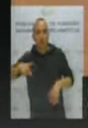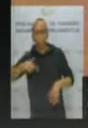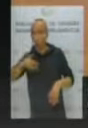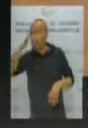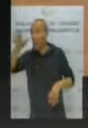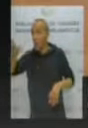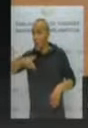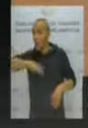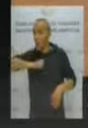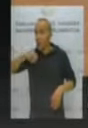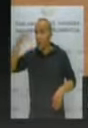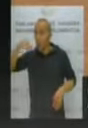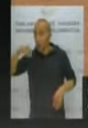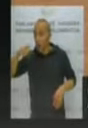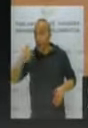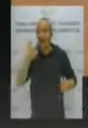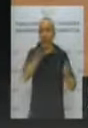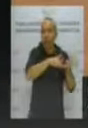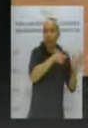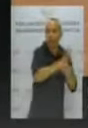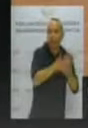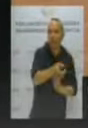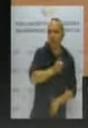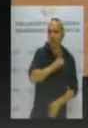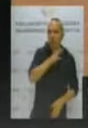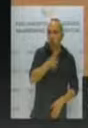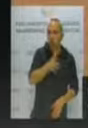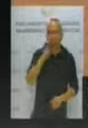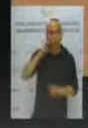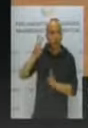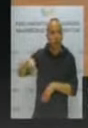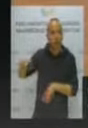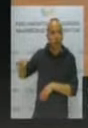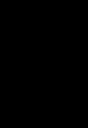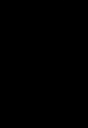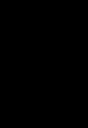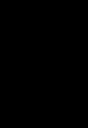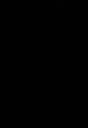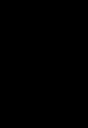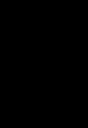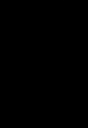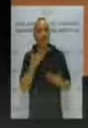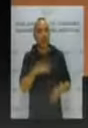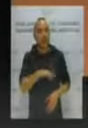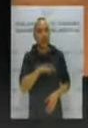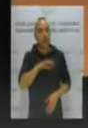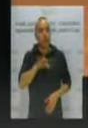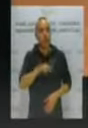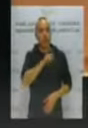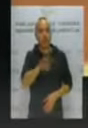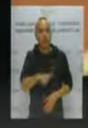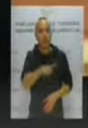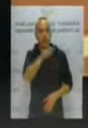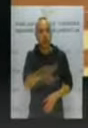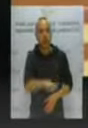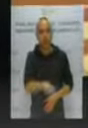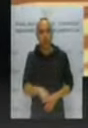foral y reconocer el gobierno que efectivamente esa denuncia estaba acreditada? Pues mire,